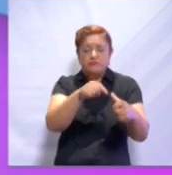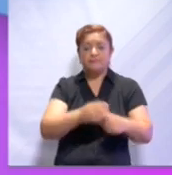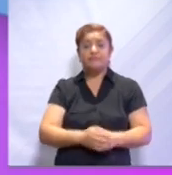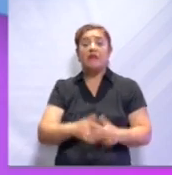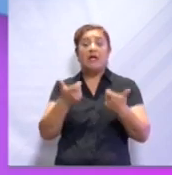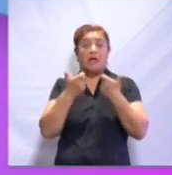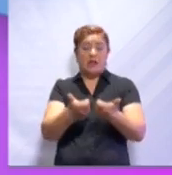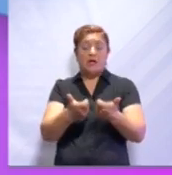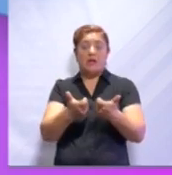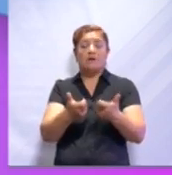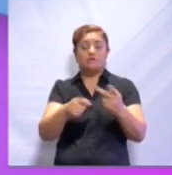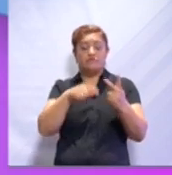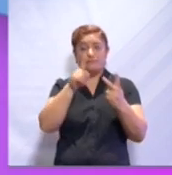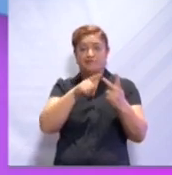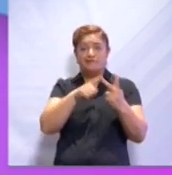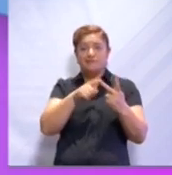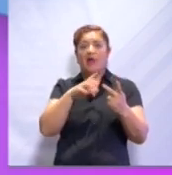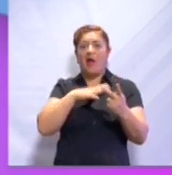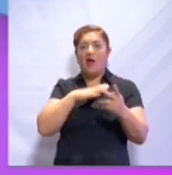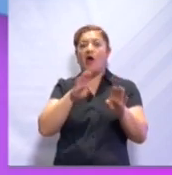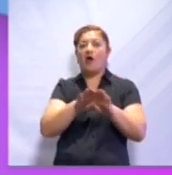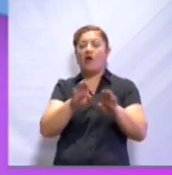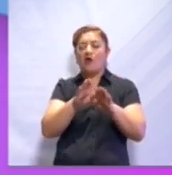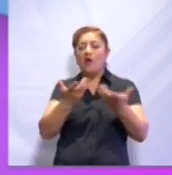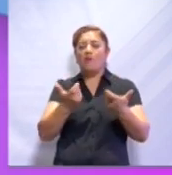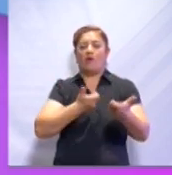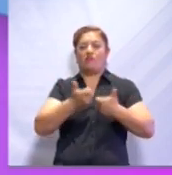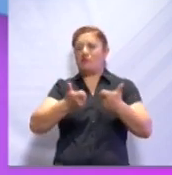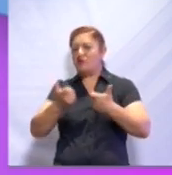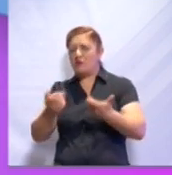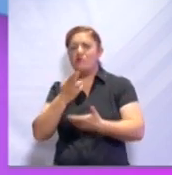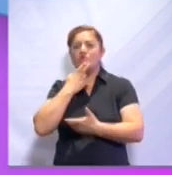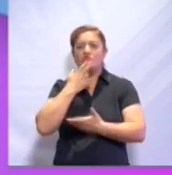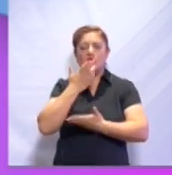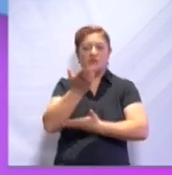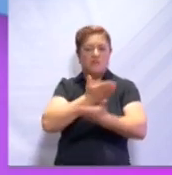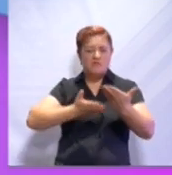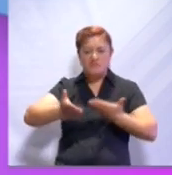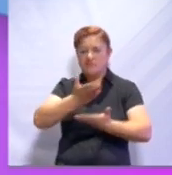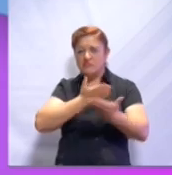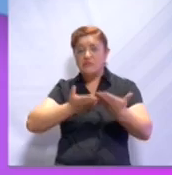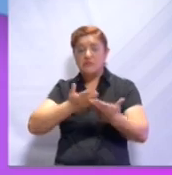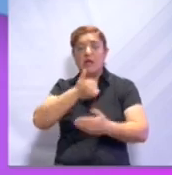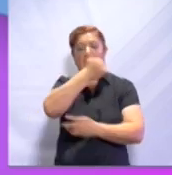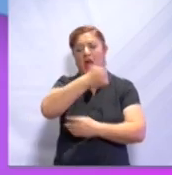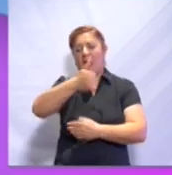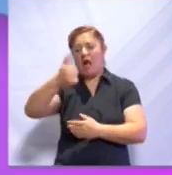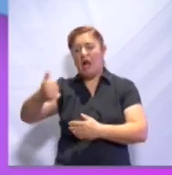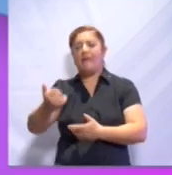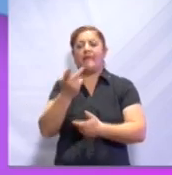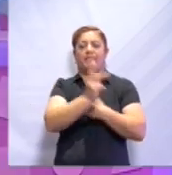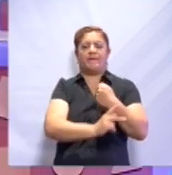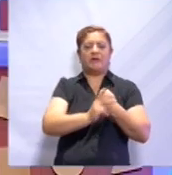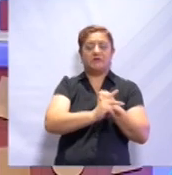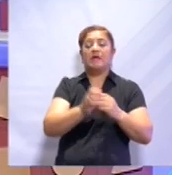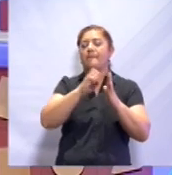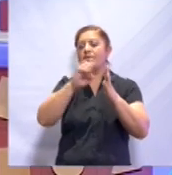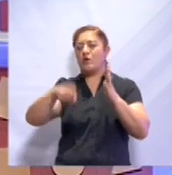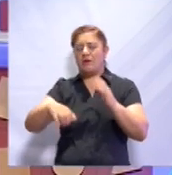económica son los modos, medios de producción, el uso de los bienes y servicios de cada uno de los países. Por ejemplo, ¿sabían